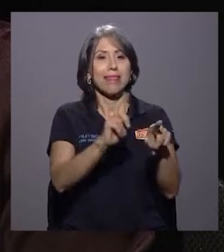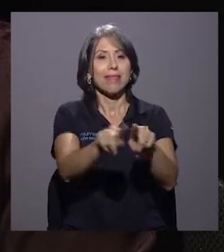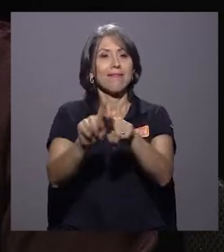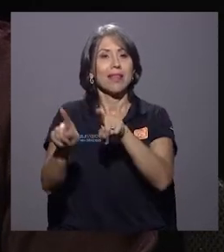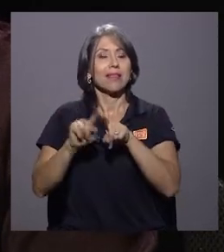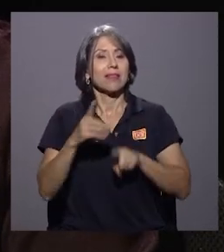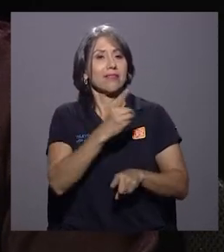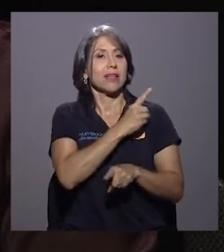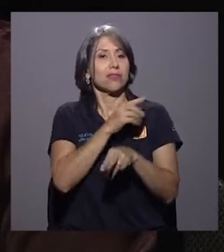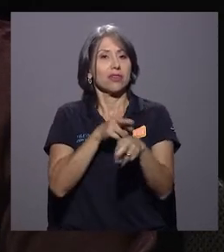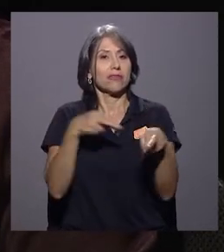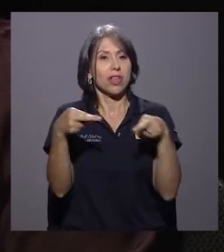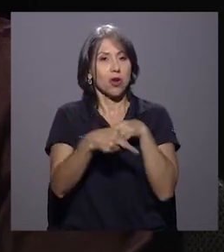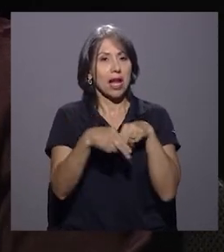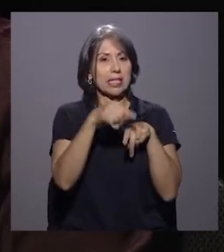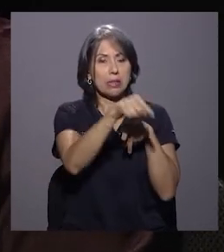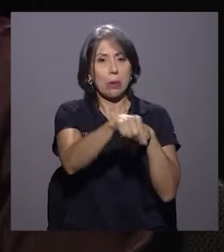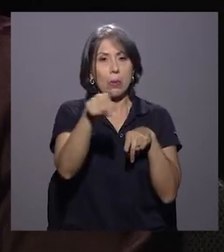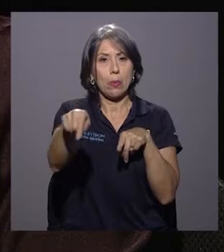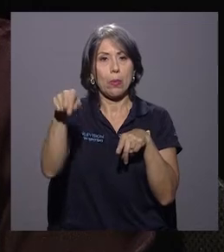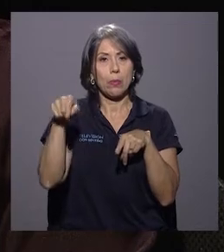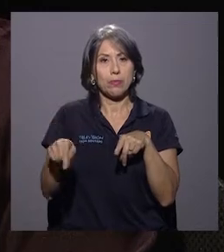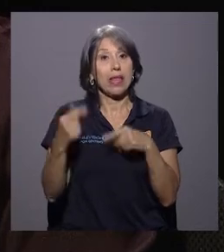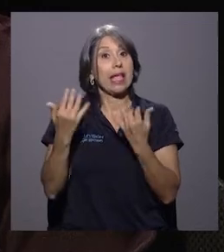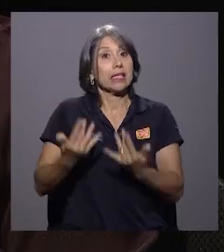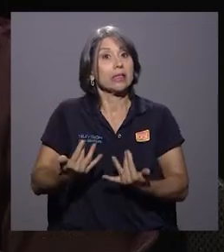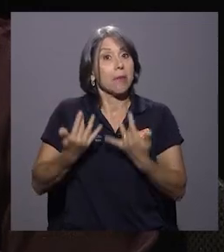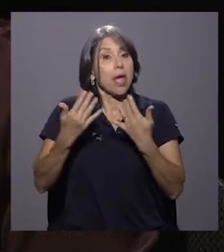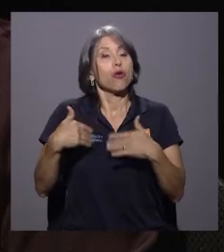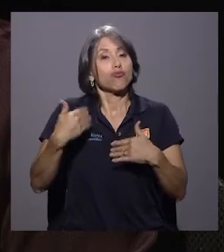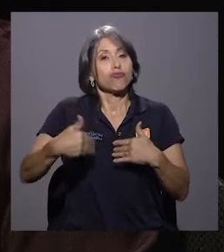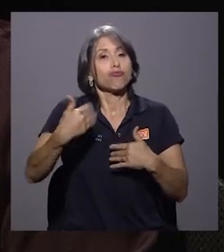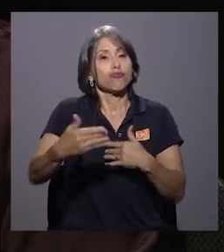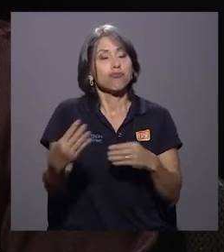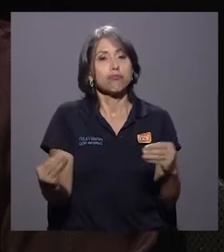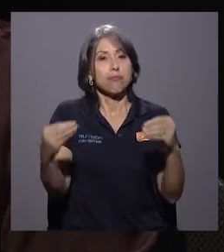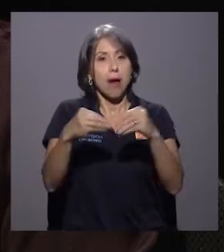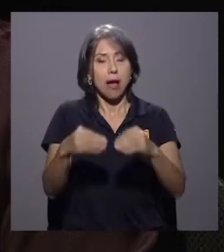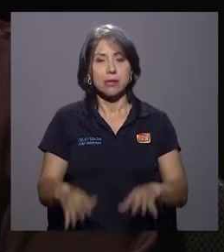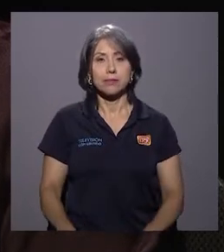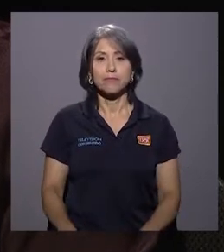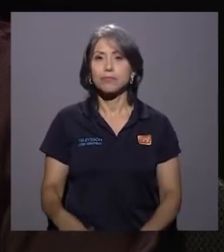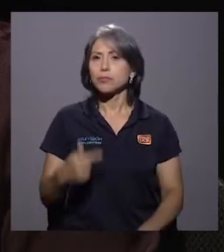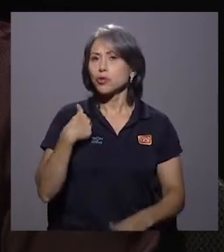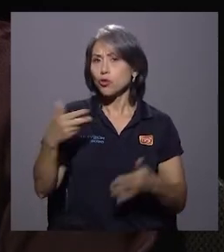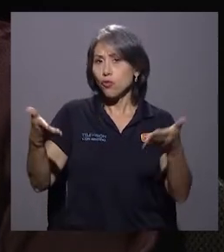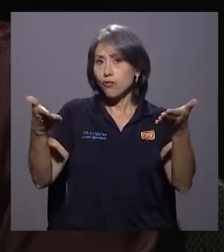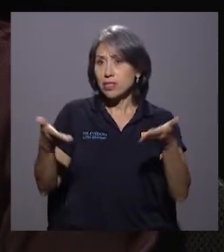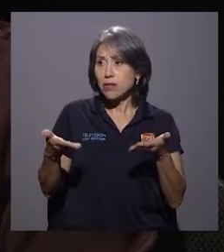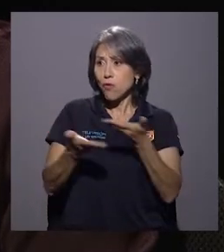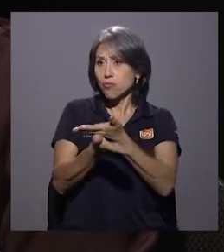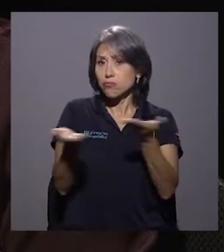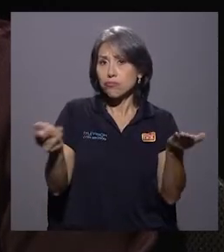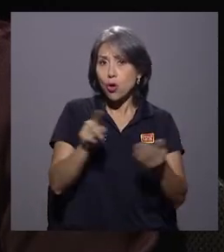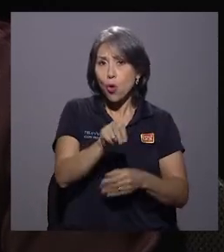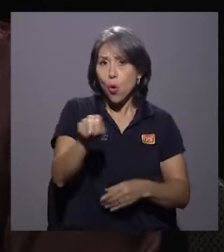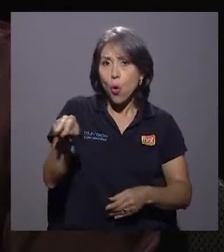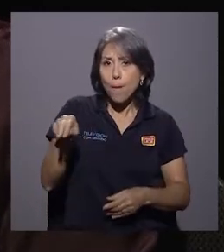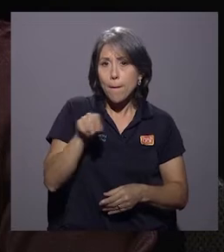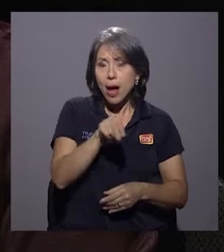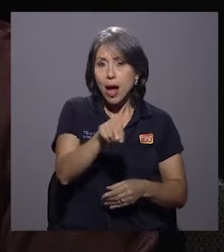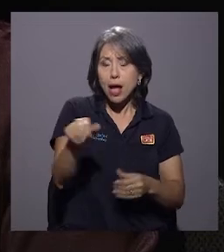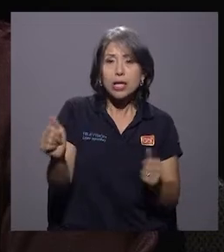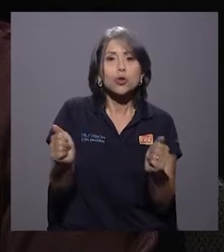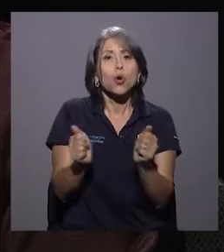regionales y espero poder hacerlo en el transcurso del tiempo. Recibo a unos compañeros y compañeras con muchos